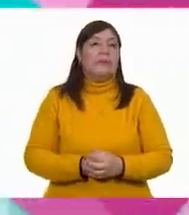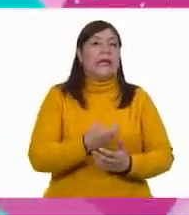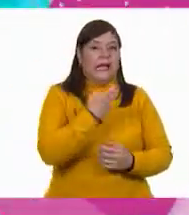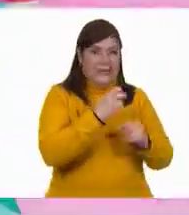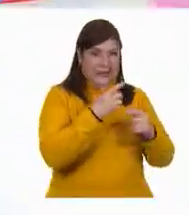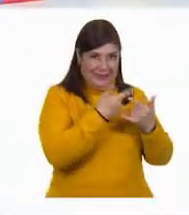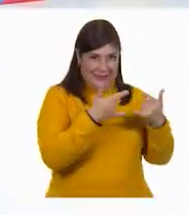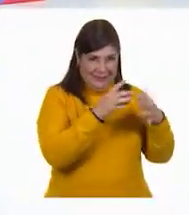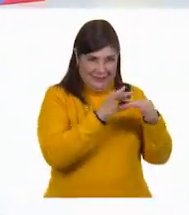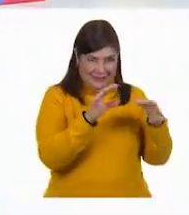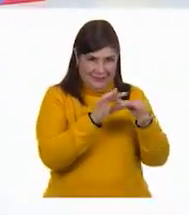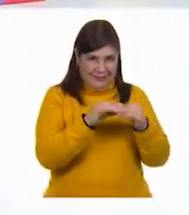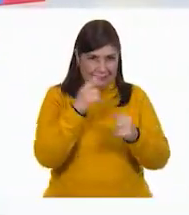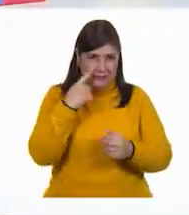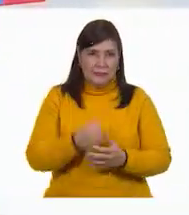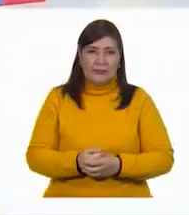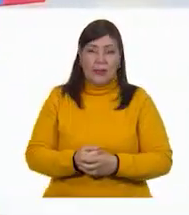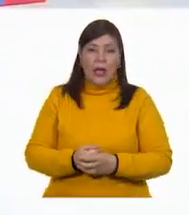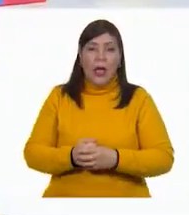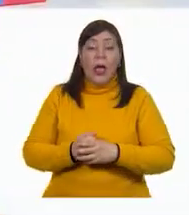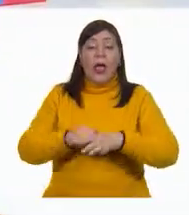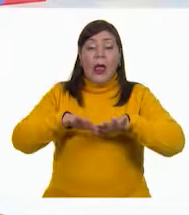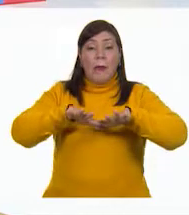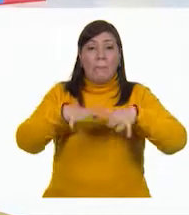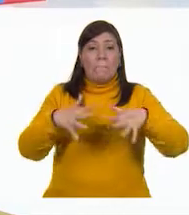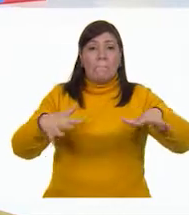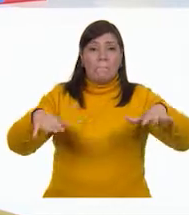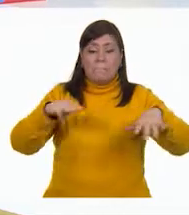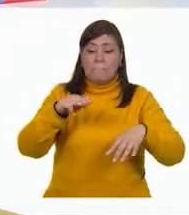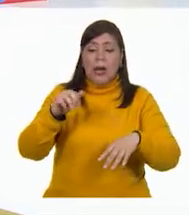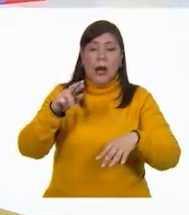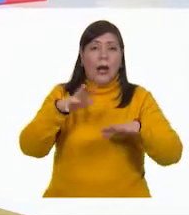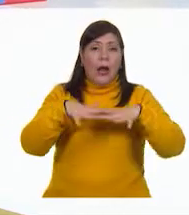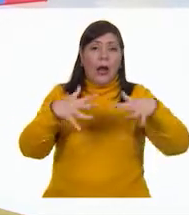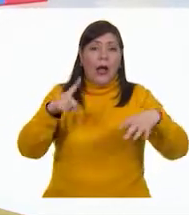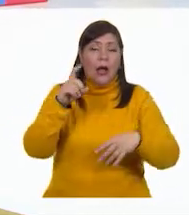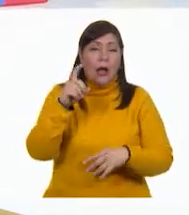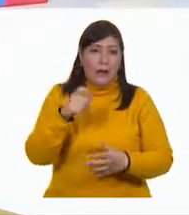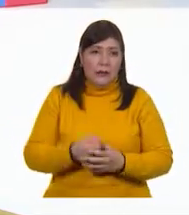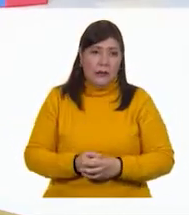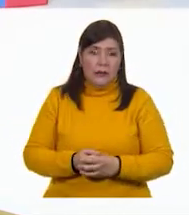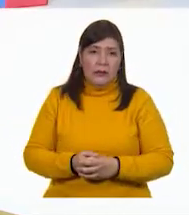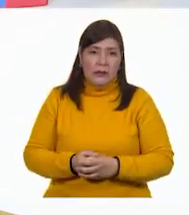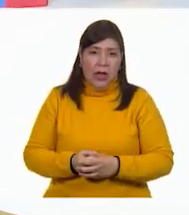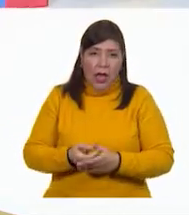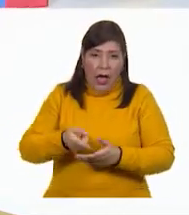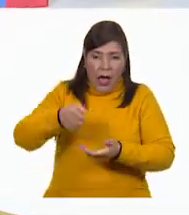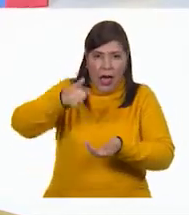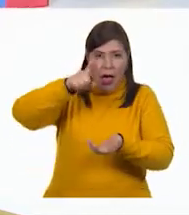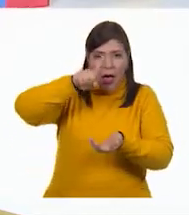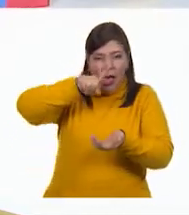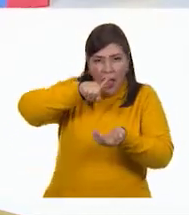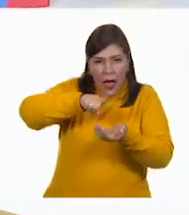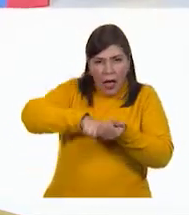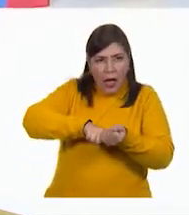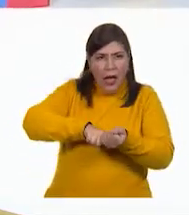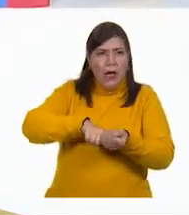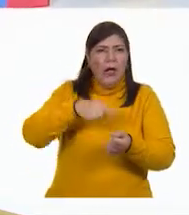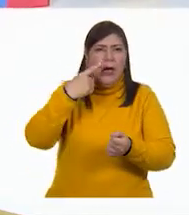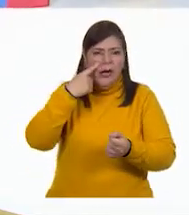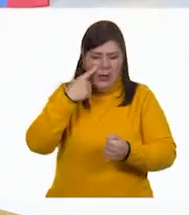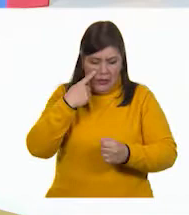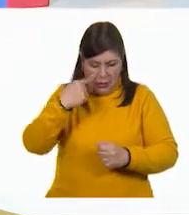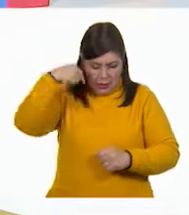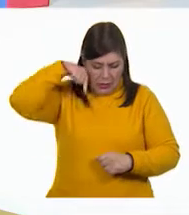El mar, el mar, dentro de mí lo siento.